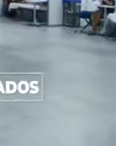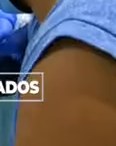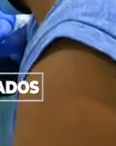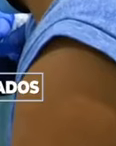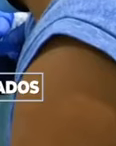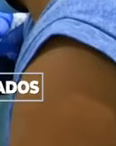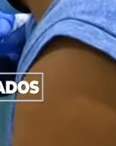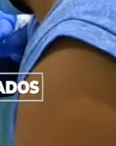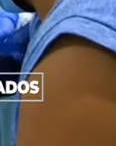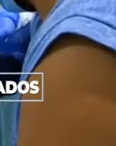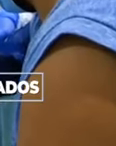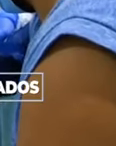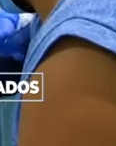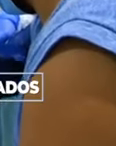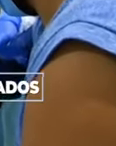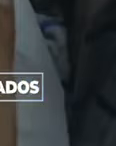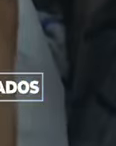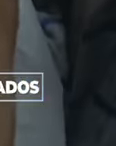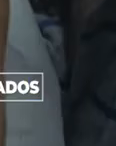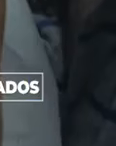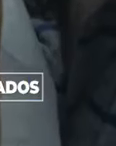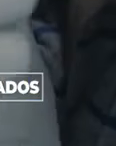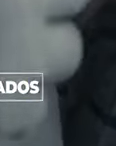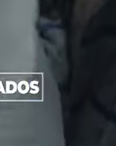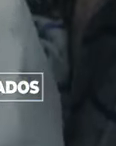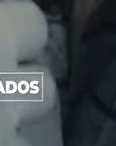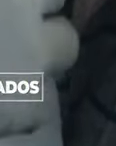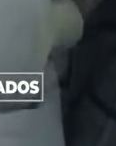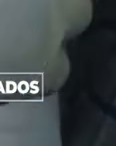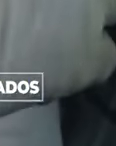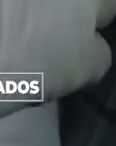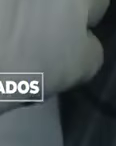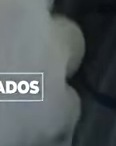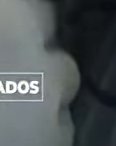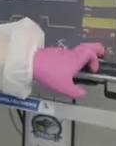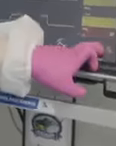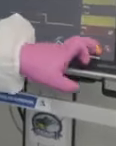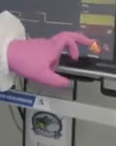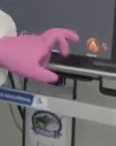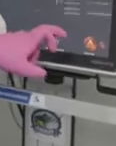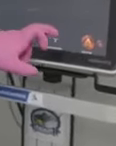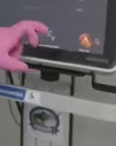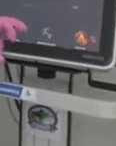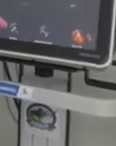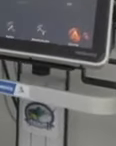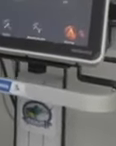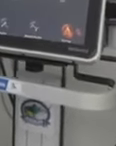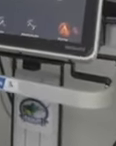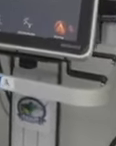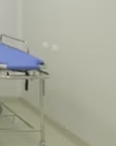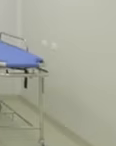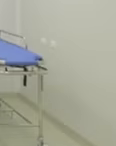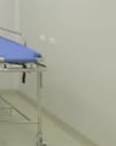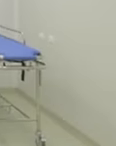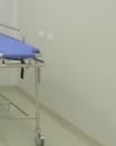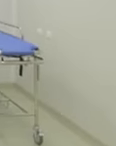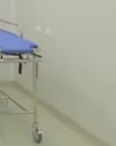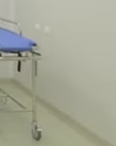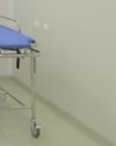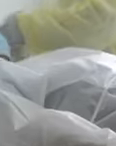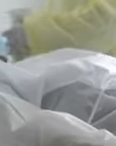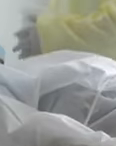recuperado a más de 2.300 pacientes con coronavirus COVID-19. Construido con el respaldo de Países Amigos,